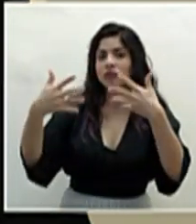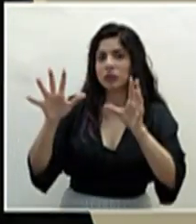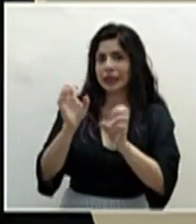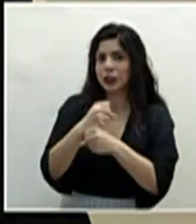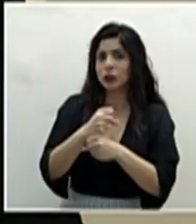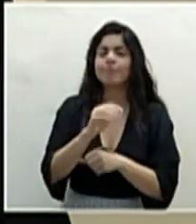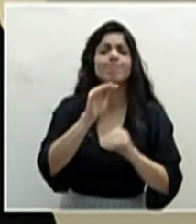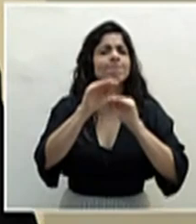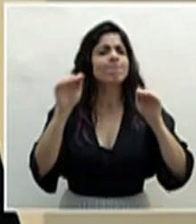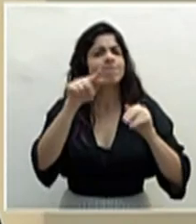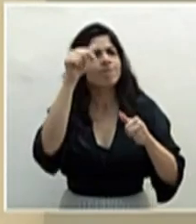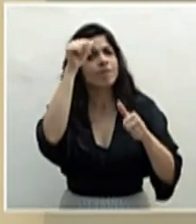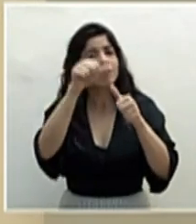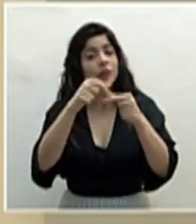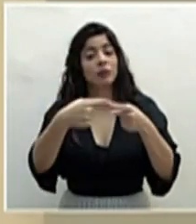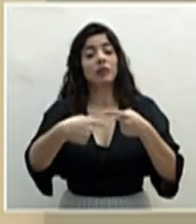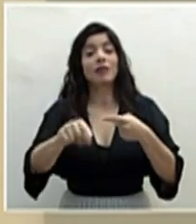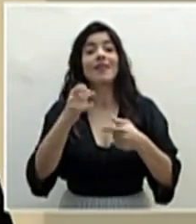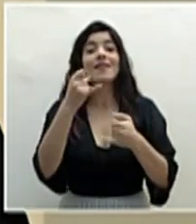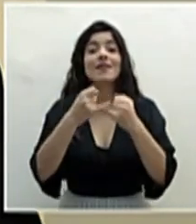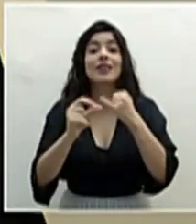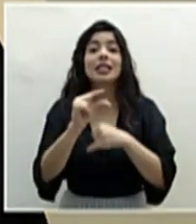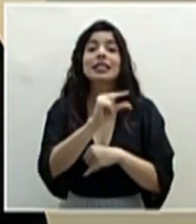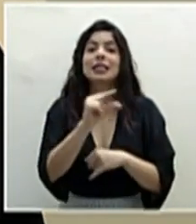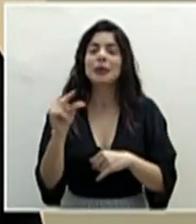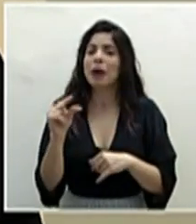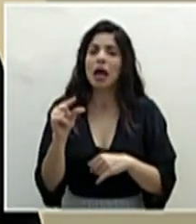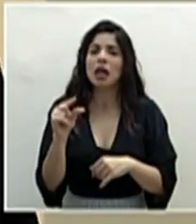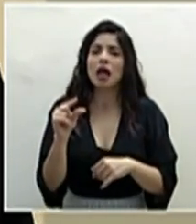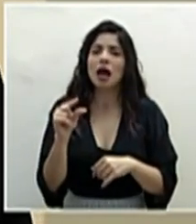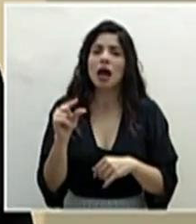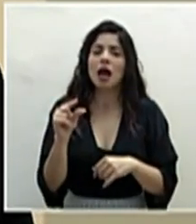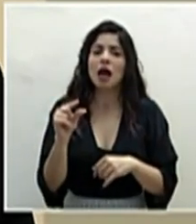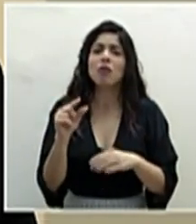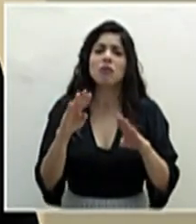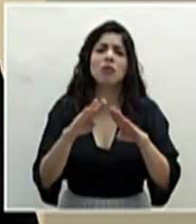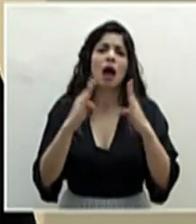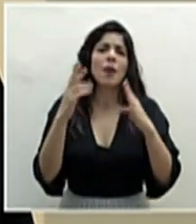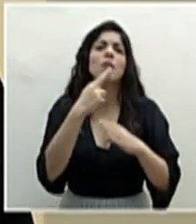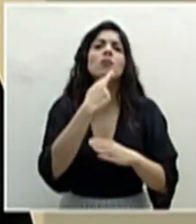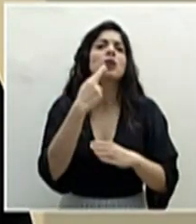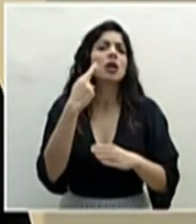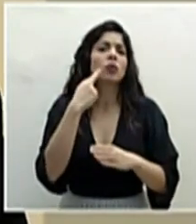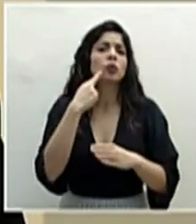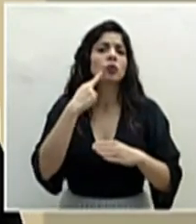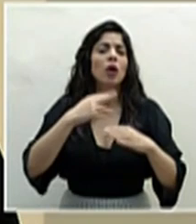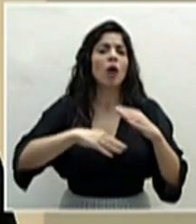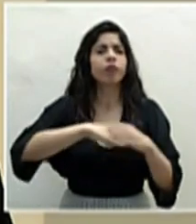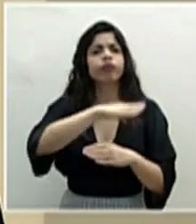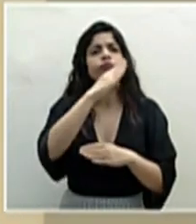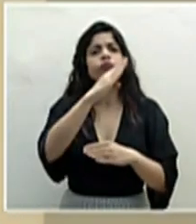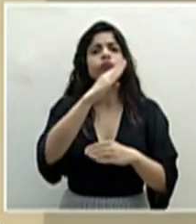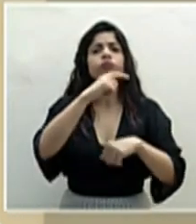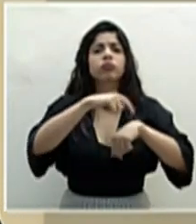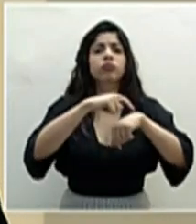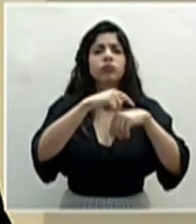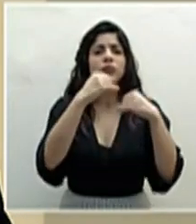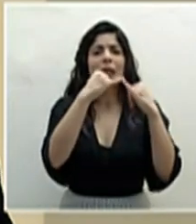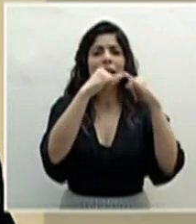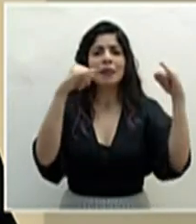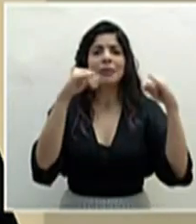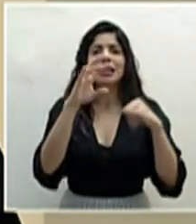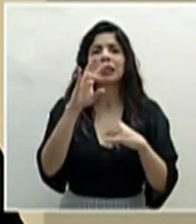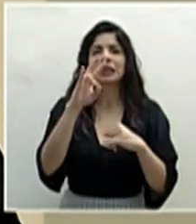Recordar que este fin de semana se abren también los restaurantes hasta las 7 de la noche y es un momento